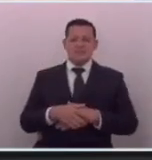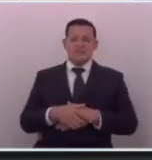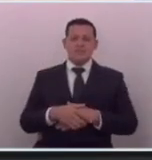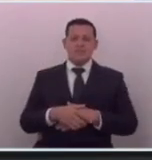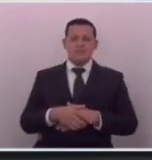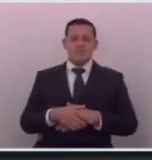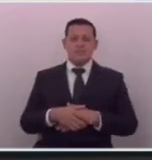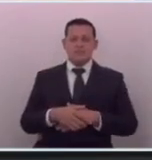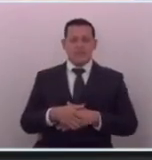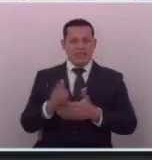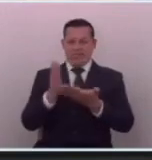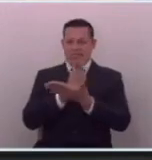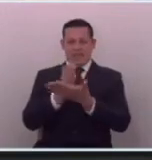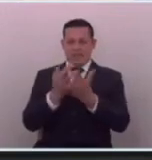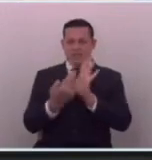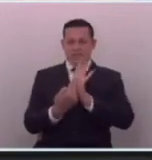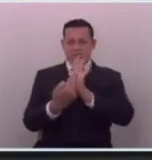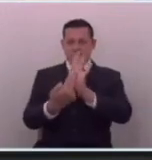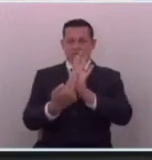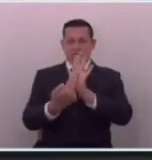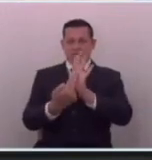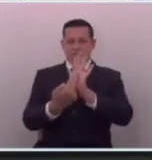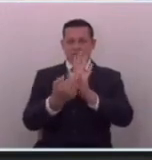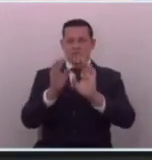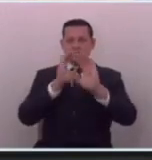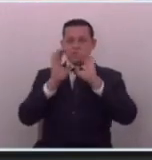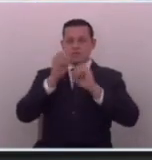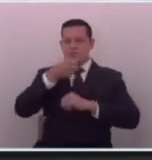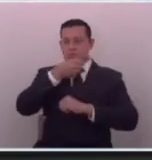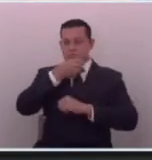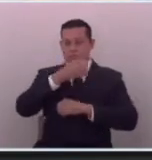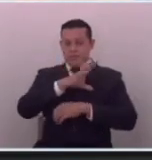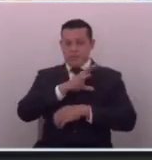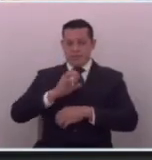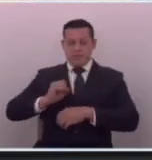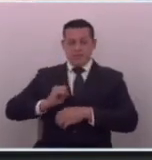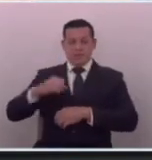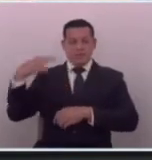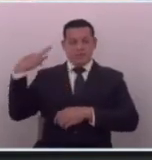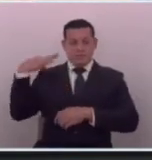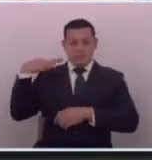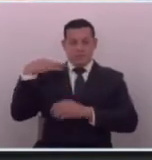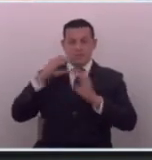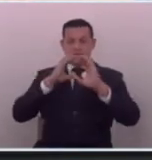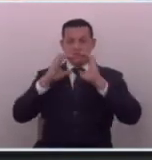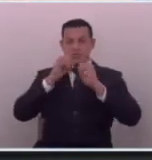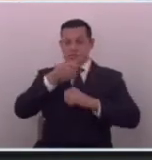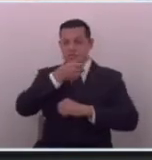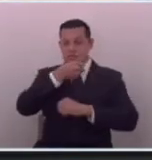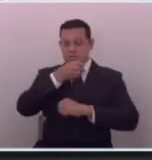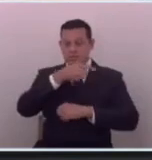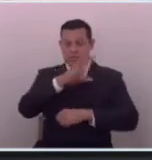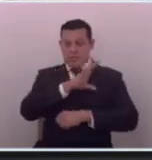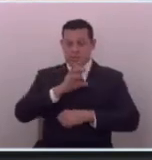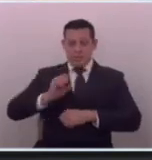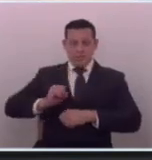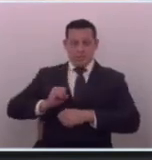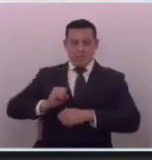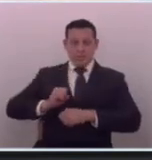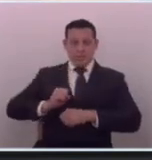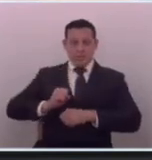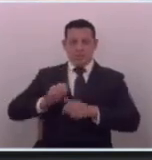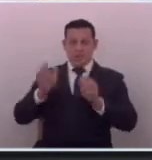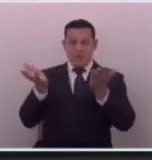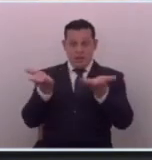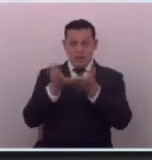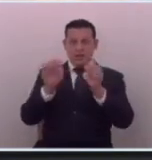no es nada que represente a los periodistas del Salvador de hecho invito a los periodistas buenos de Salvador que son la mayoría hagan una